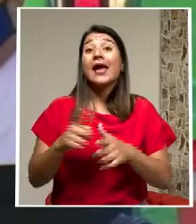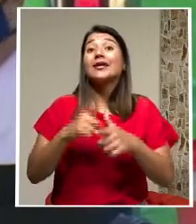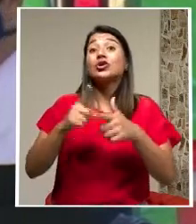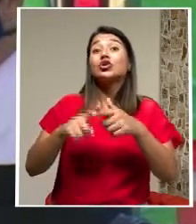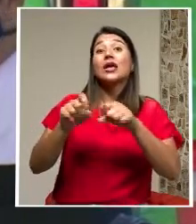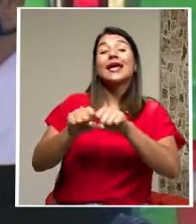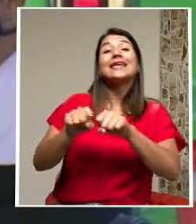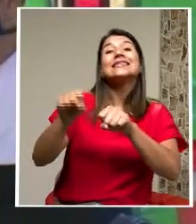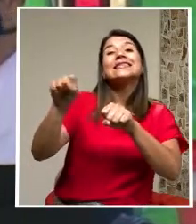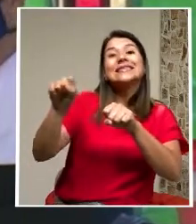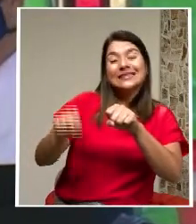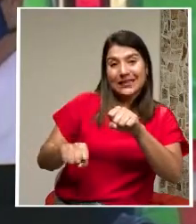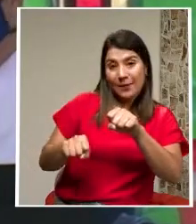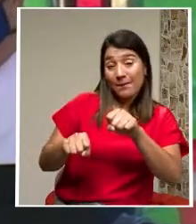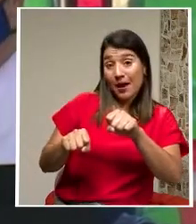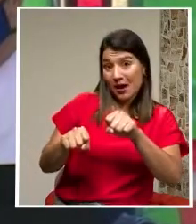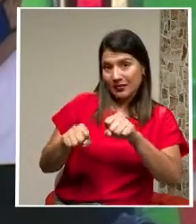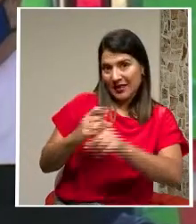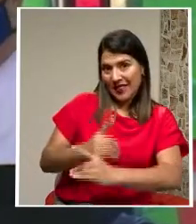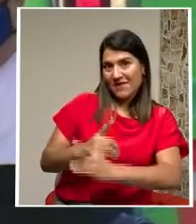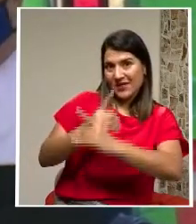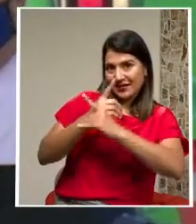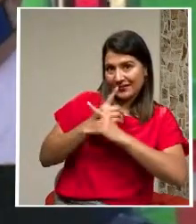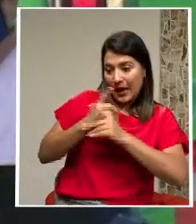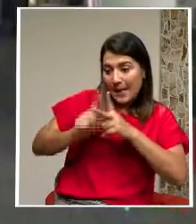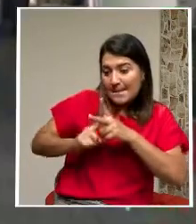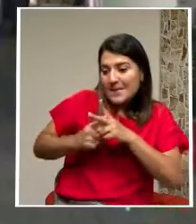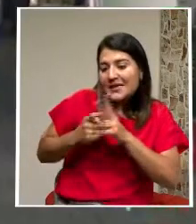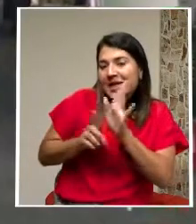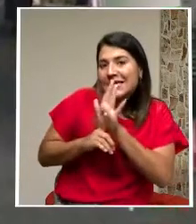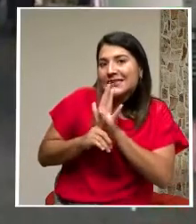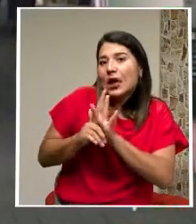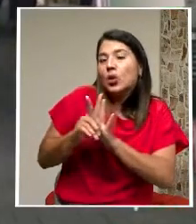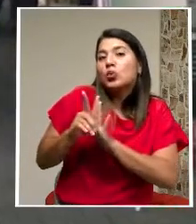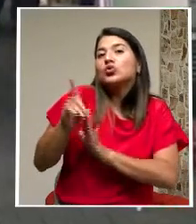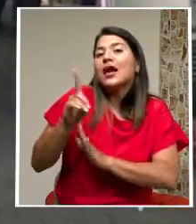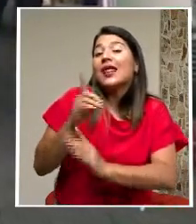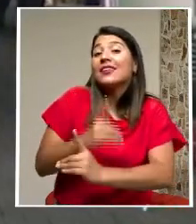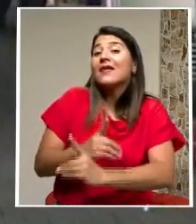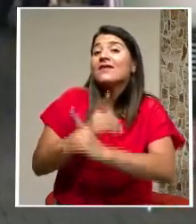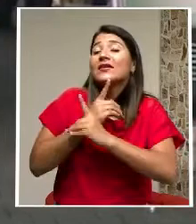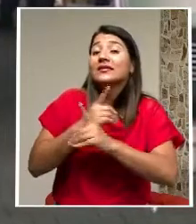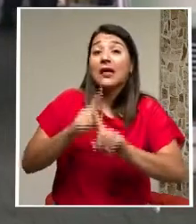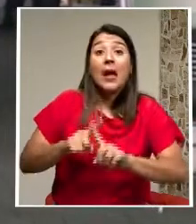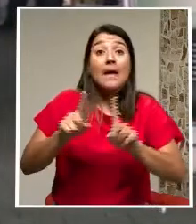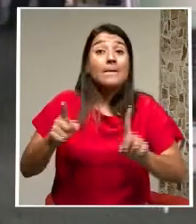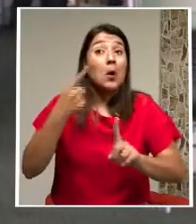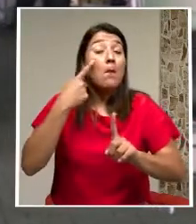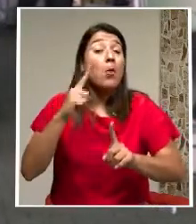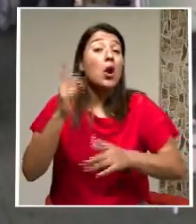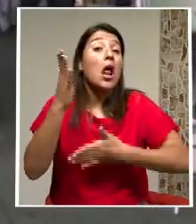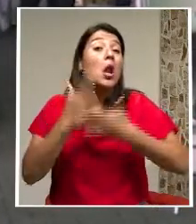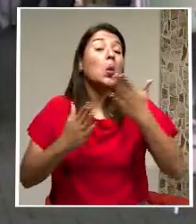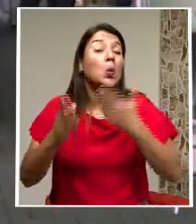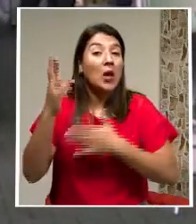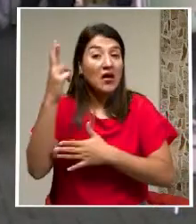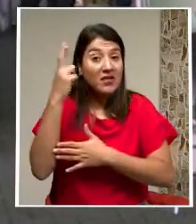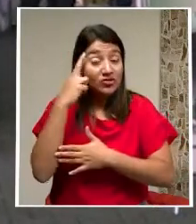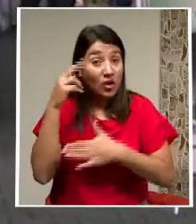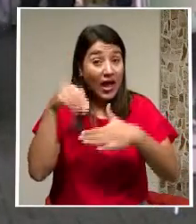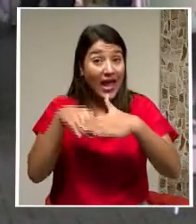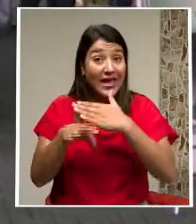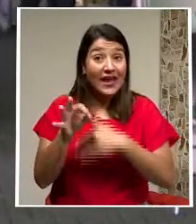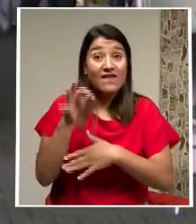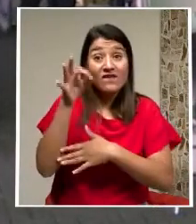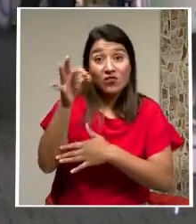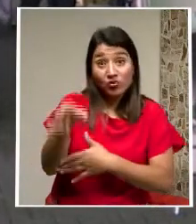inmunológico produce sus defensas Pero por alguna razón en el futuro Su